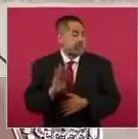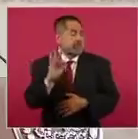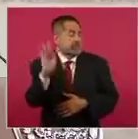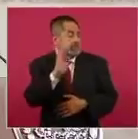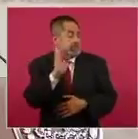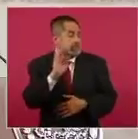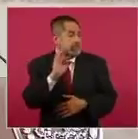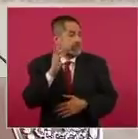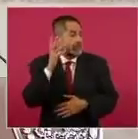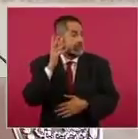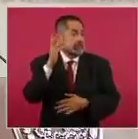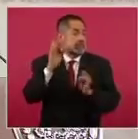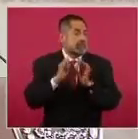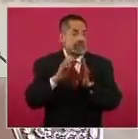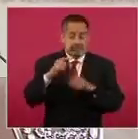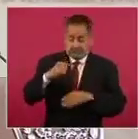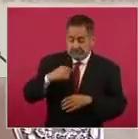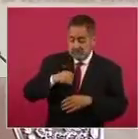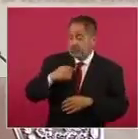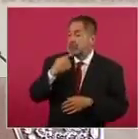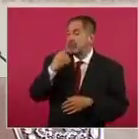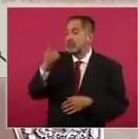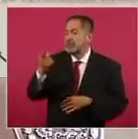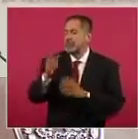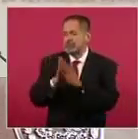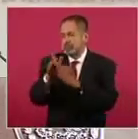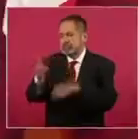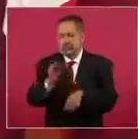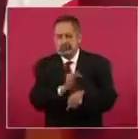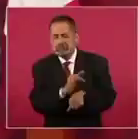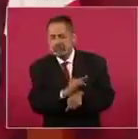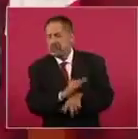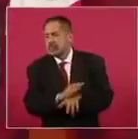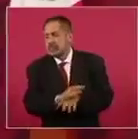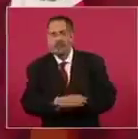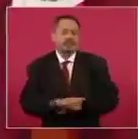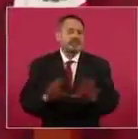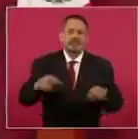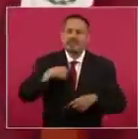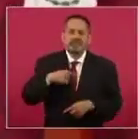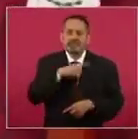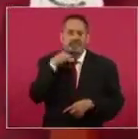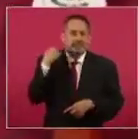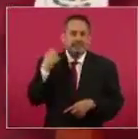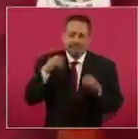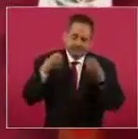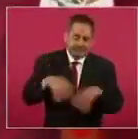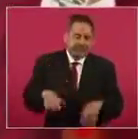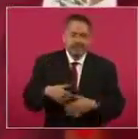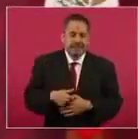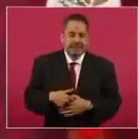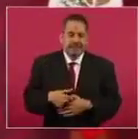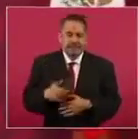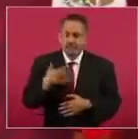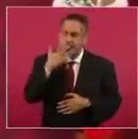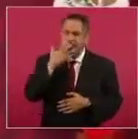ya no tengo autoridad.